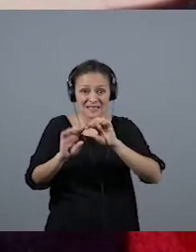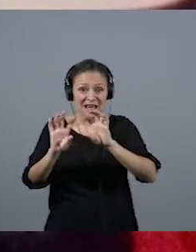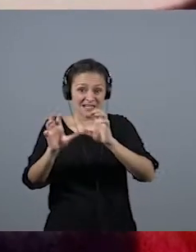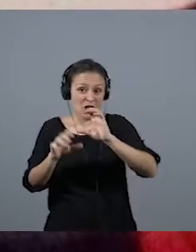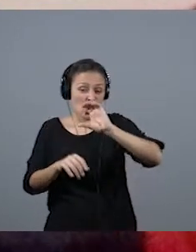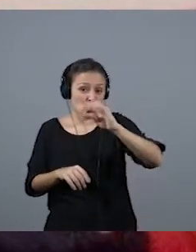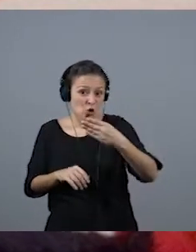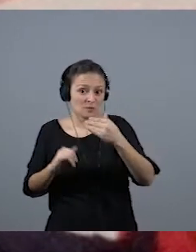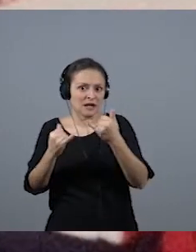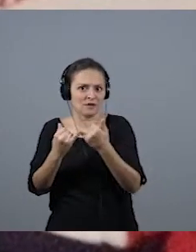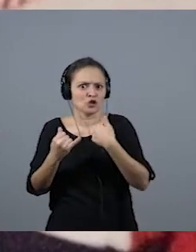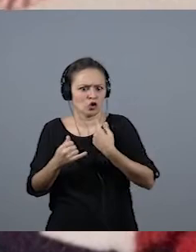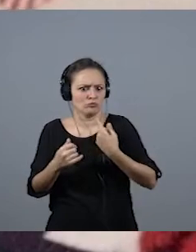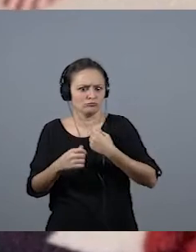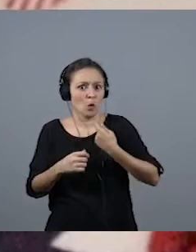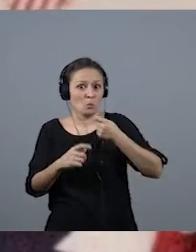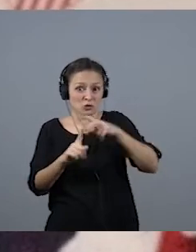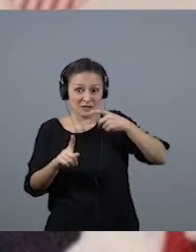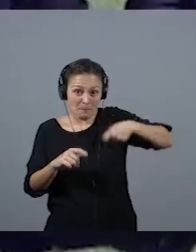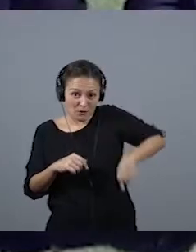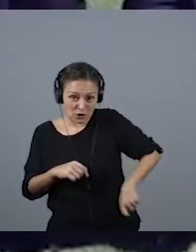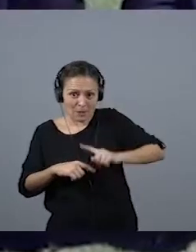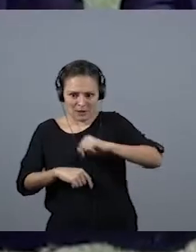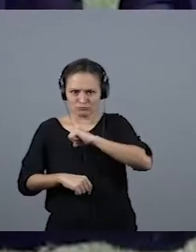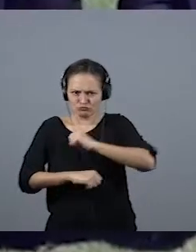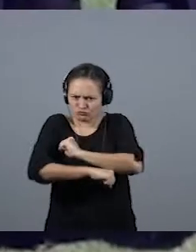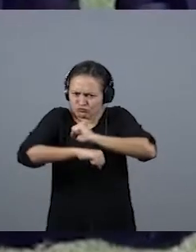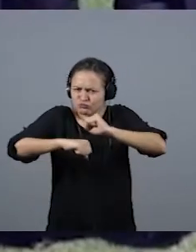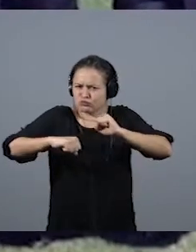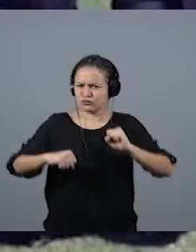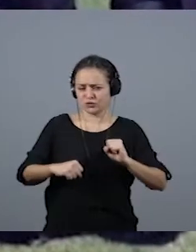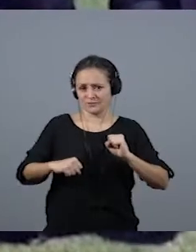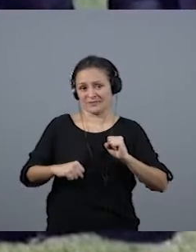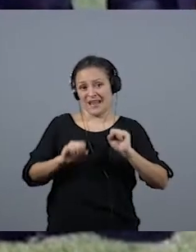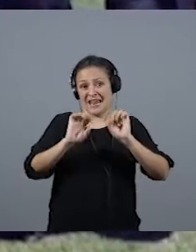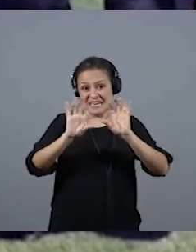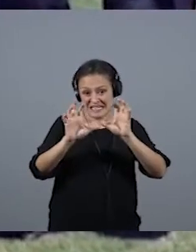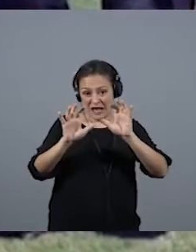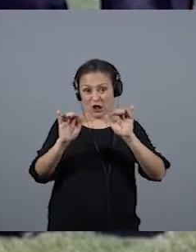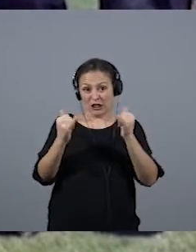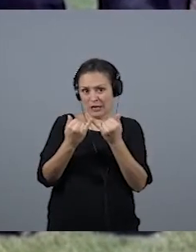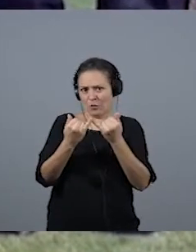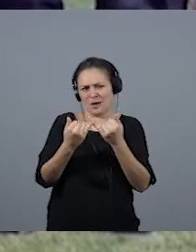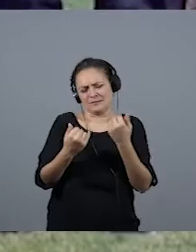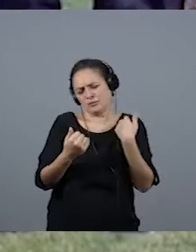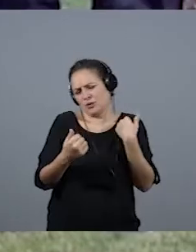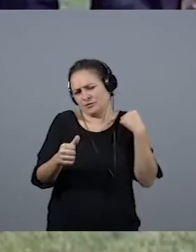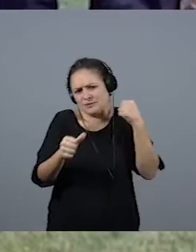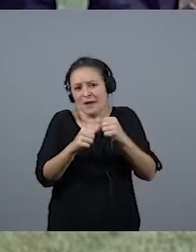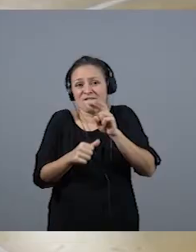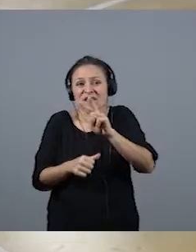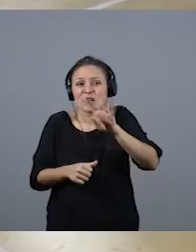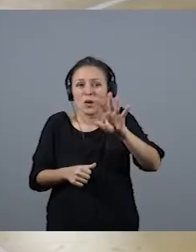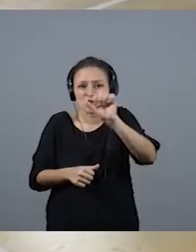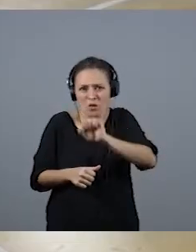crecí profesional, pero sobre todo personalmente. En Radio Club Tenerife fueron 24 años, y son muchos años, y de ahí fui desde